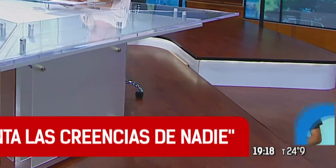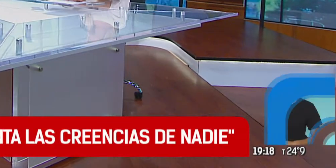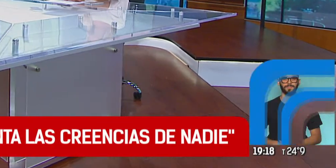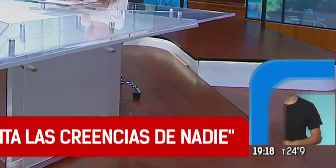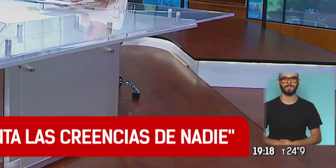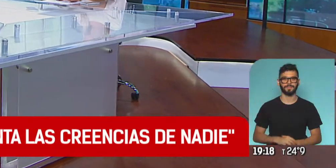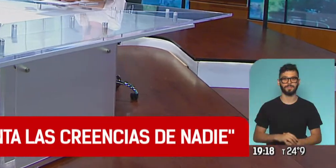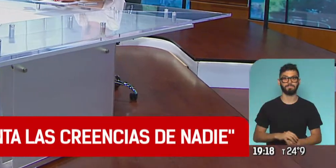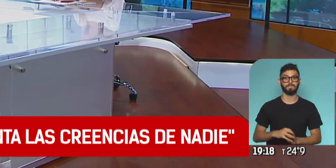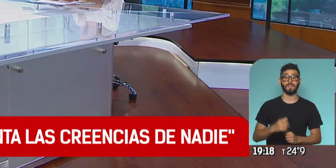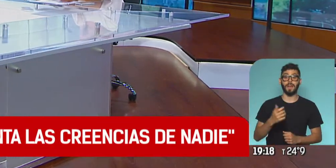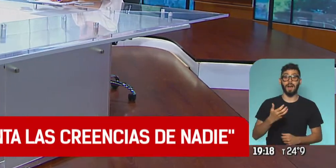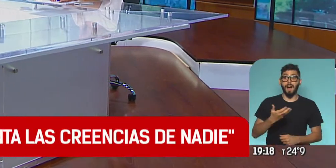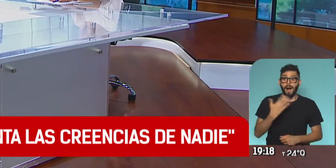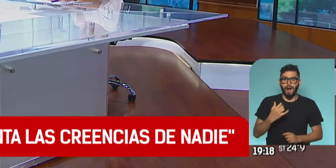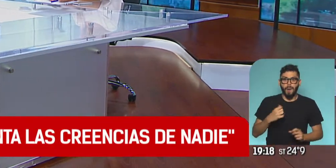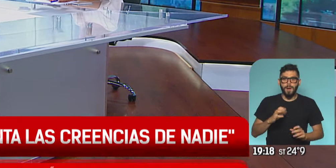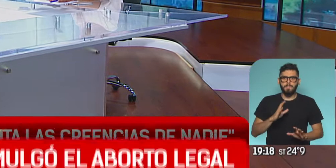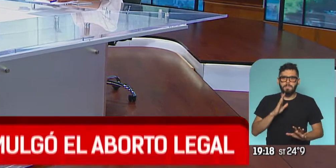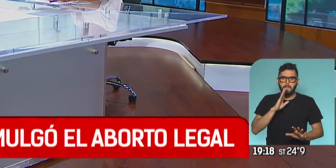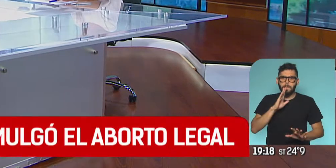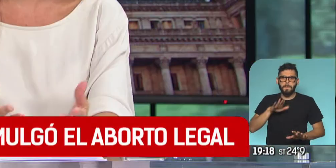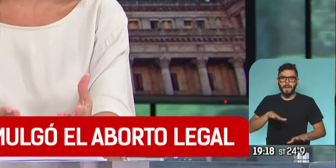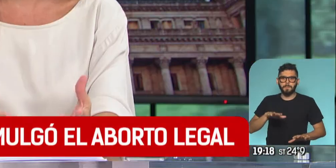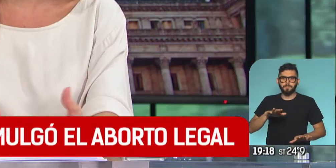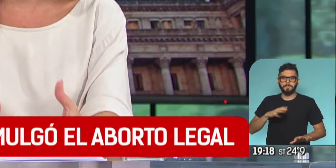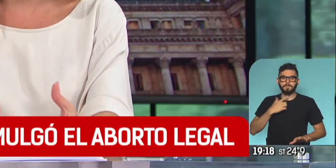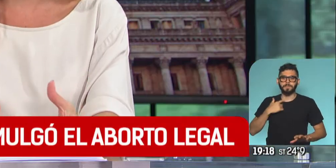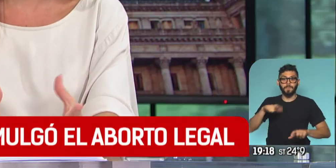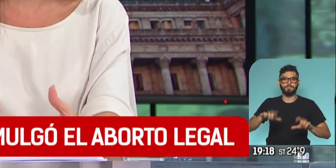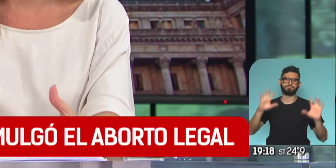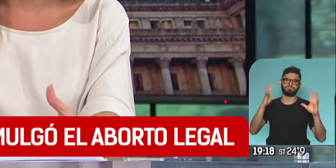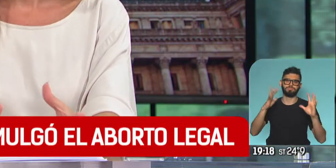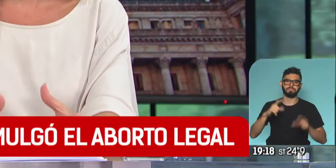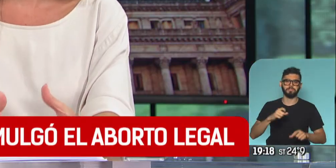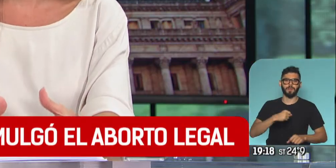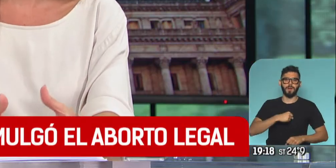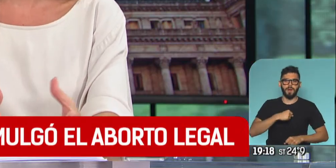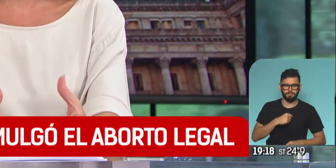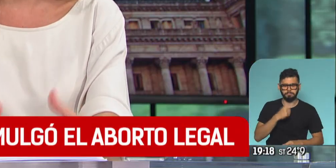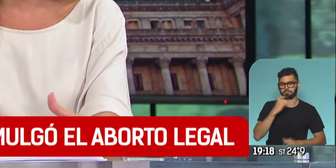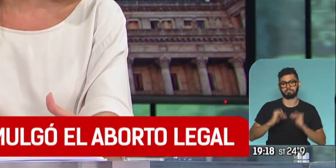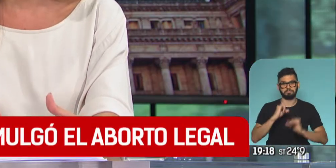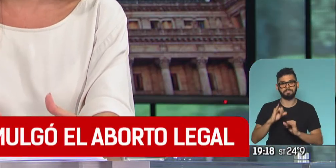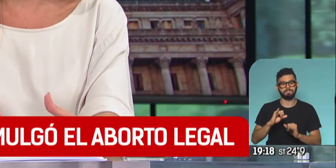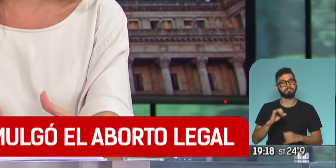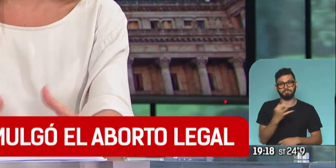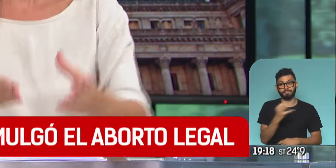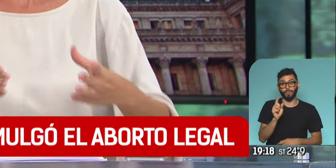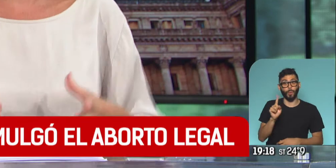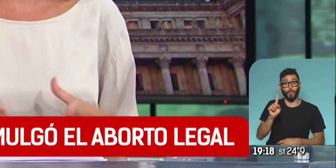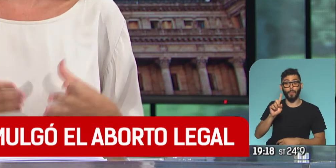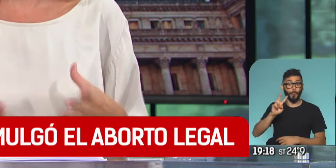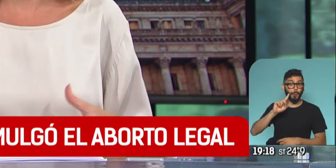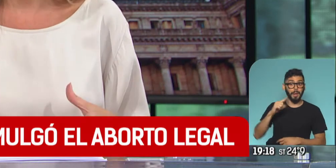imposible que no se emocione Vilma Ibarra cuando, si tenemos en cuenta todo lo que decíamos recién, cómo ella realmente militó el proyecto,